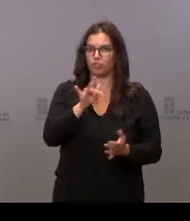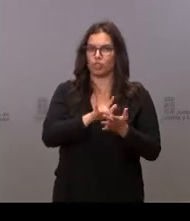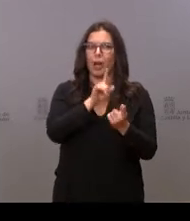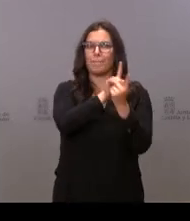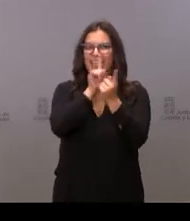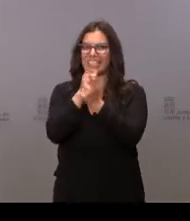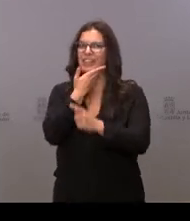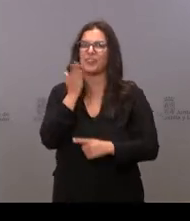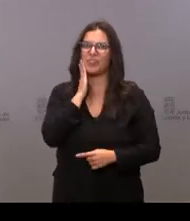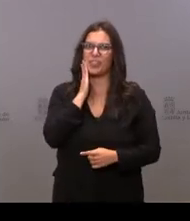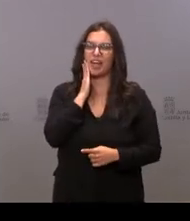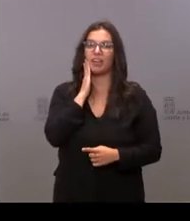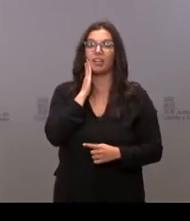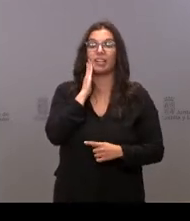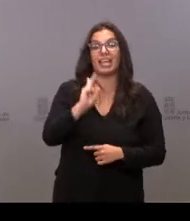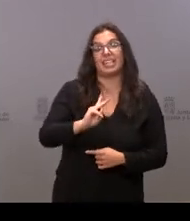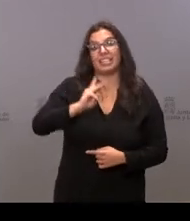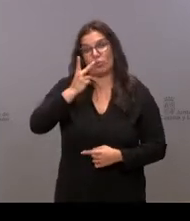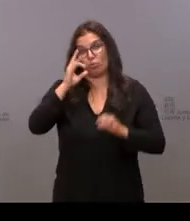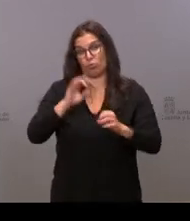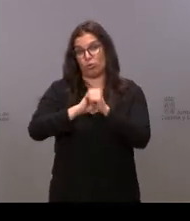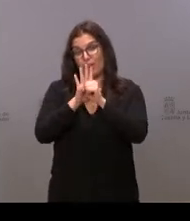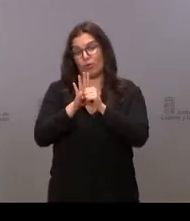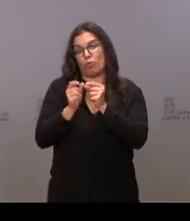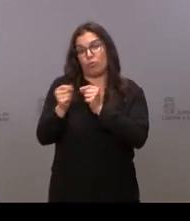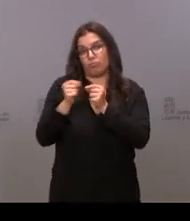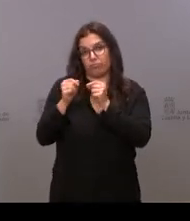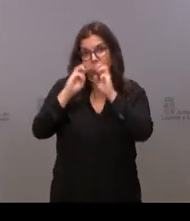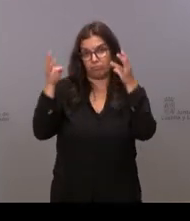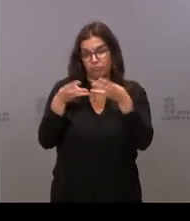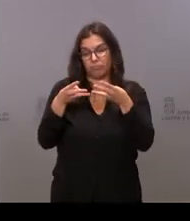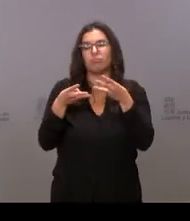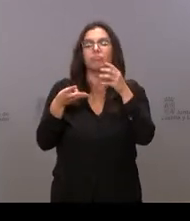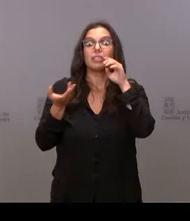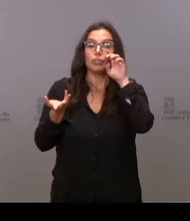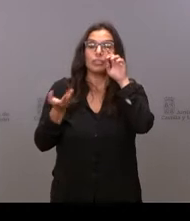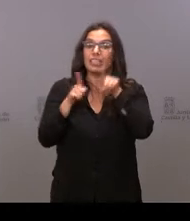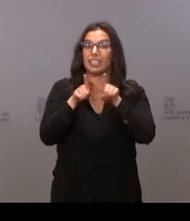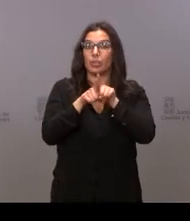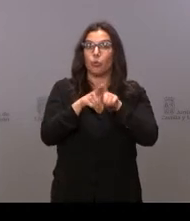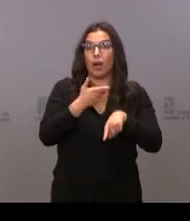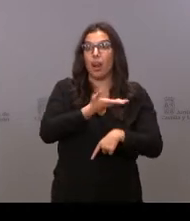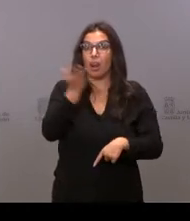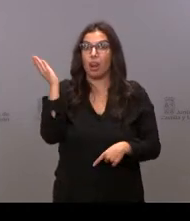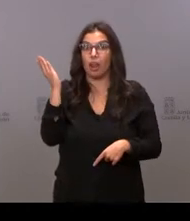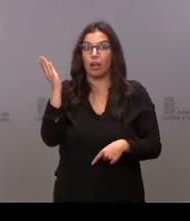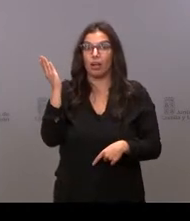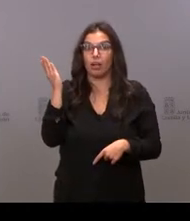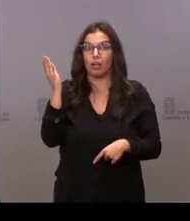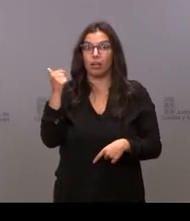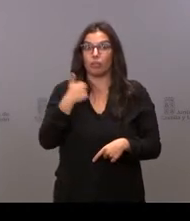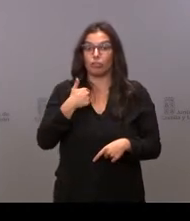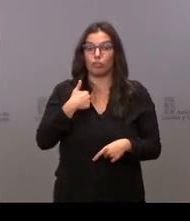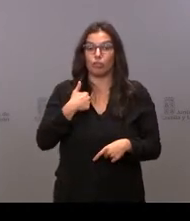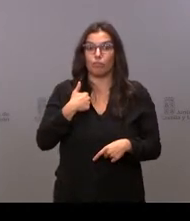El segundo año ha sido online, claro, porque nos cogió la pandemia. Y como a muchos me tocó estar hospitalizada